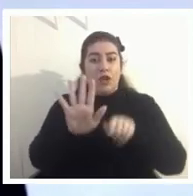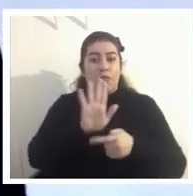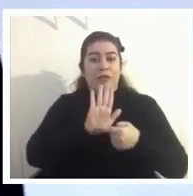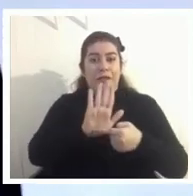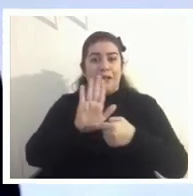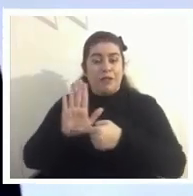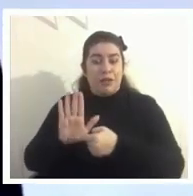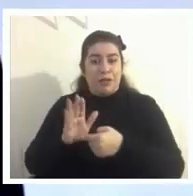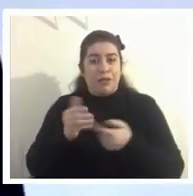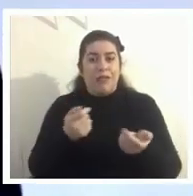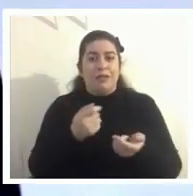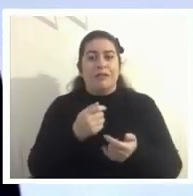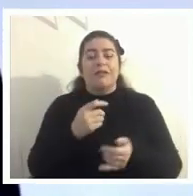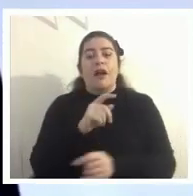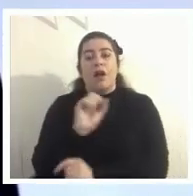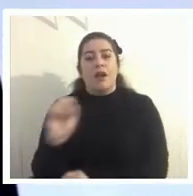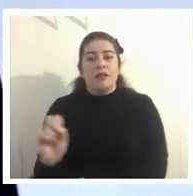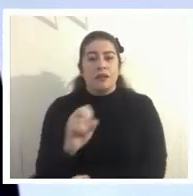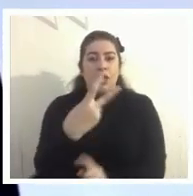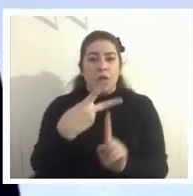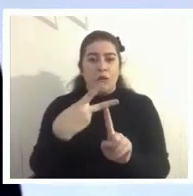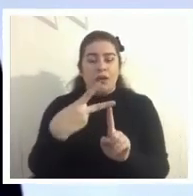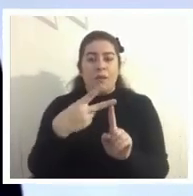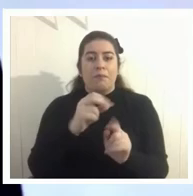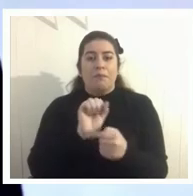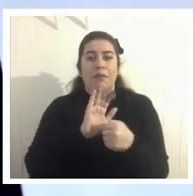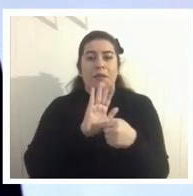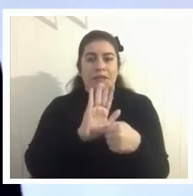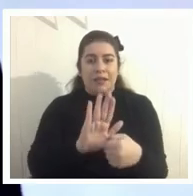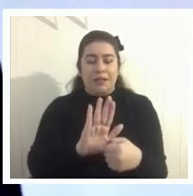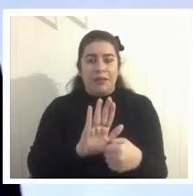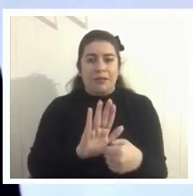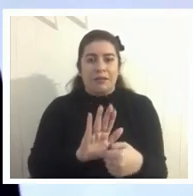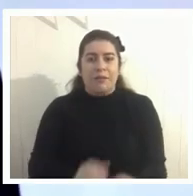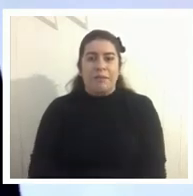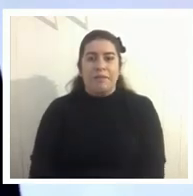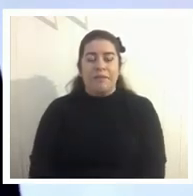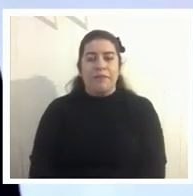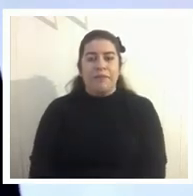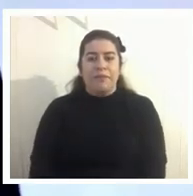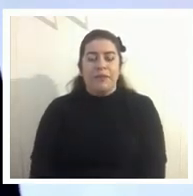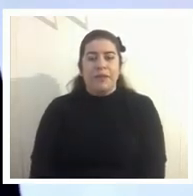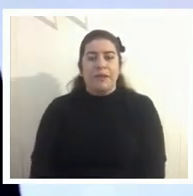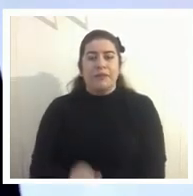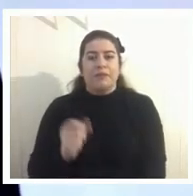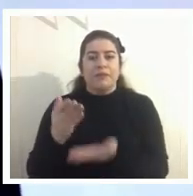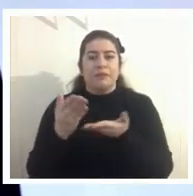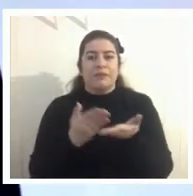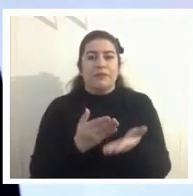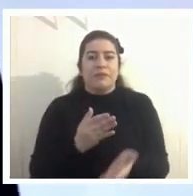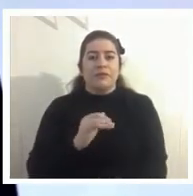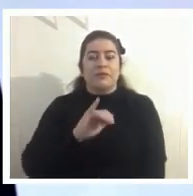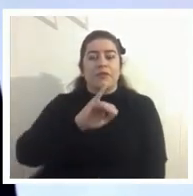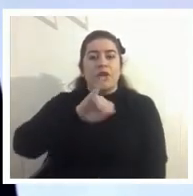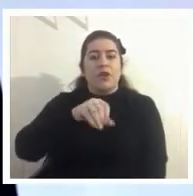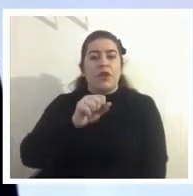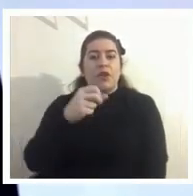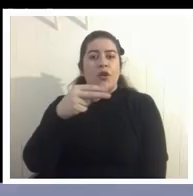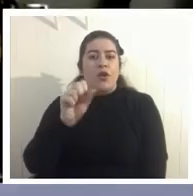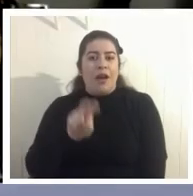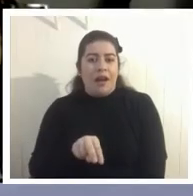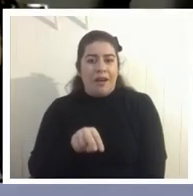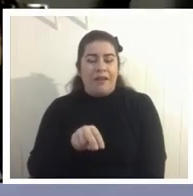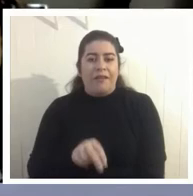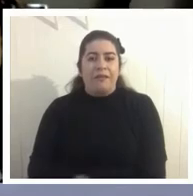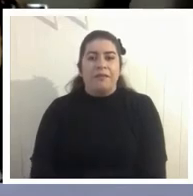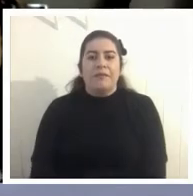ahora vamos a tener una segunda presentación nuestra segunda invitada Joanne Baird ella es